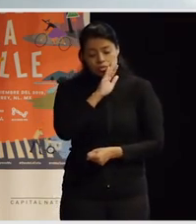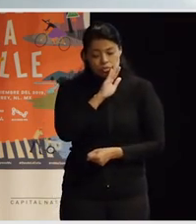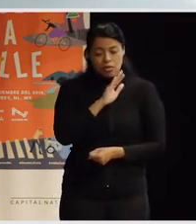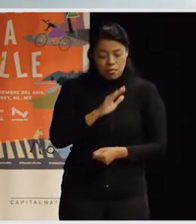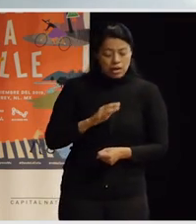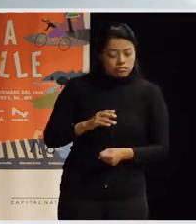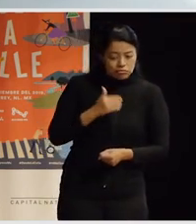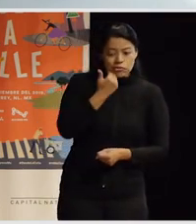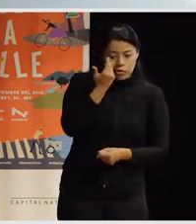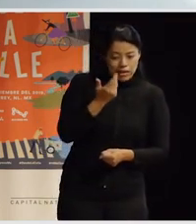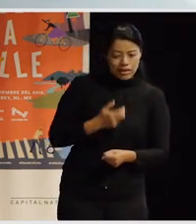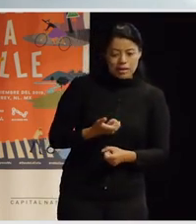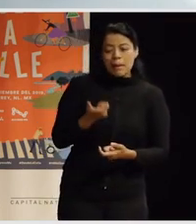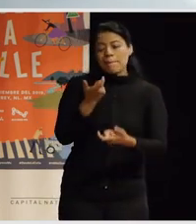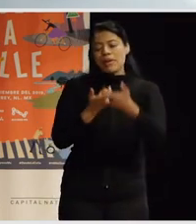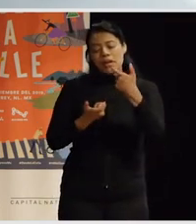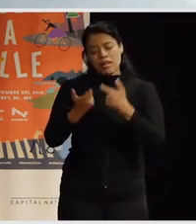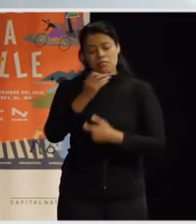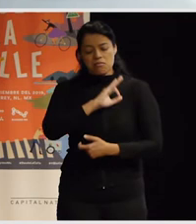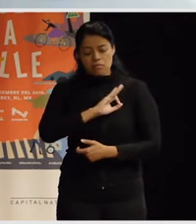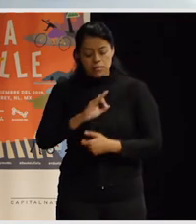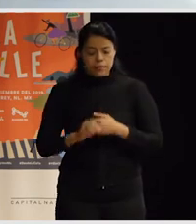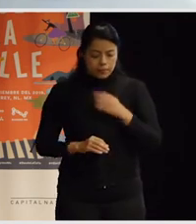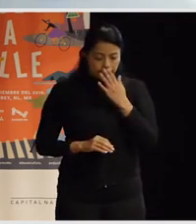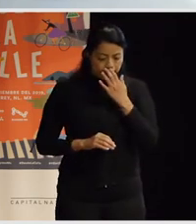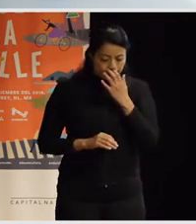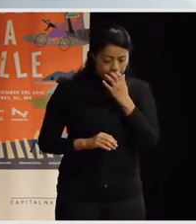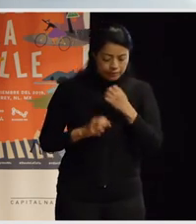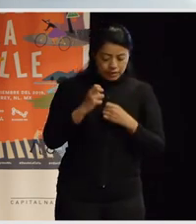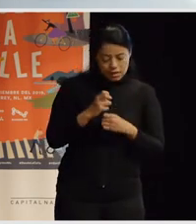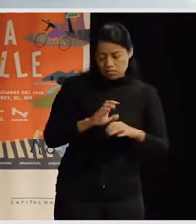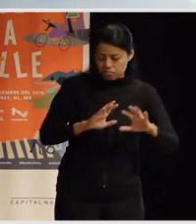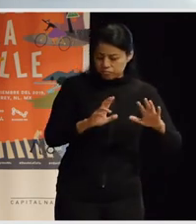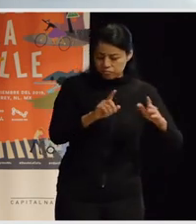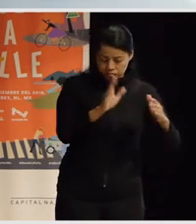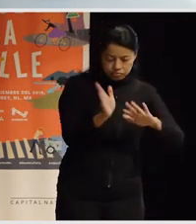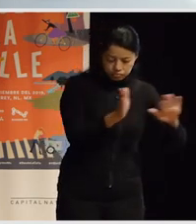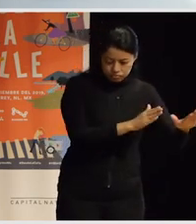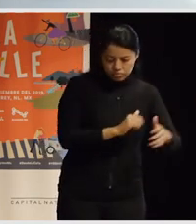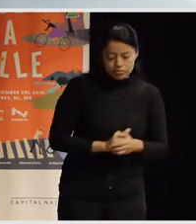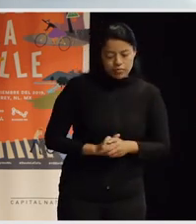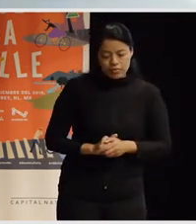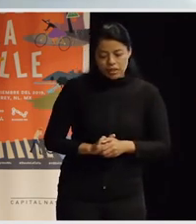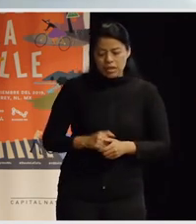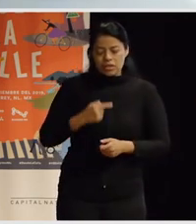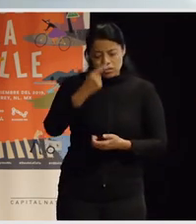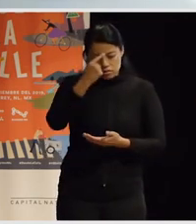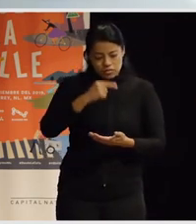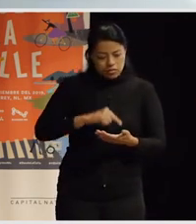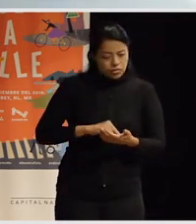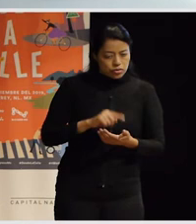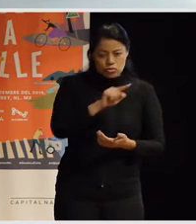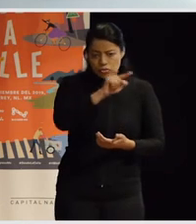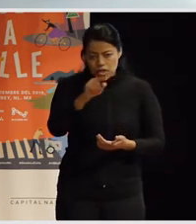la autonomía fuera posible. En ese sentido, eso por un lado, por otro lado, yo creo que hay, no